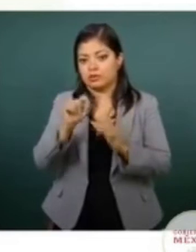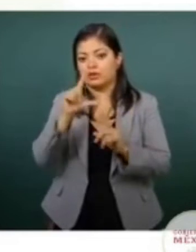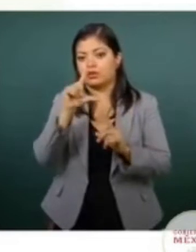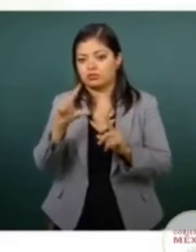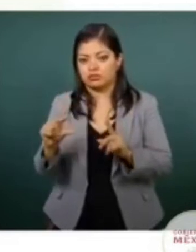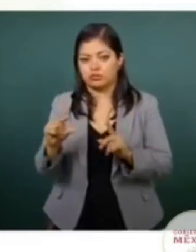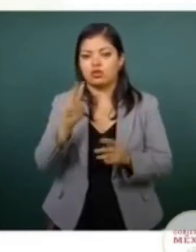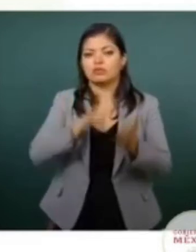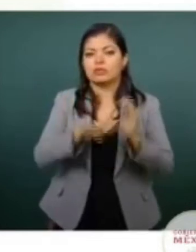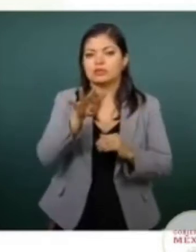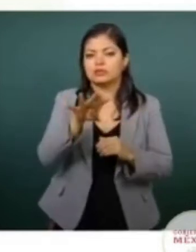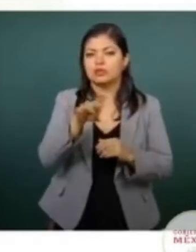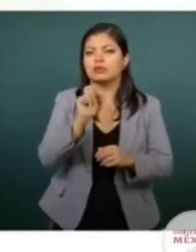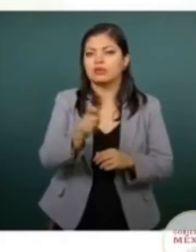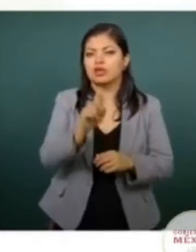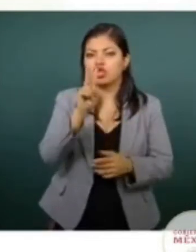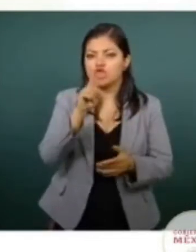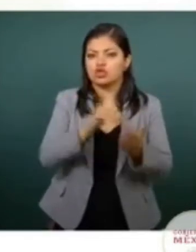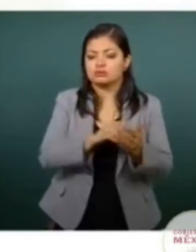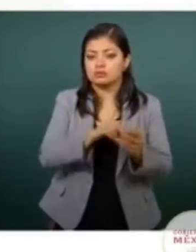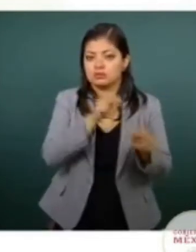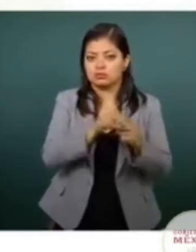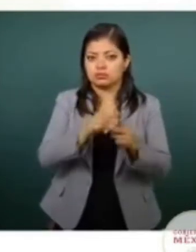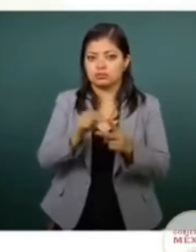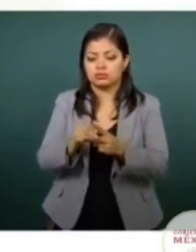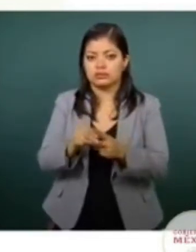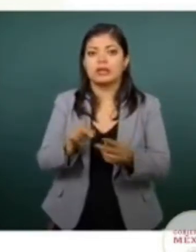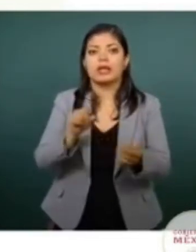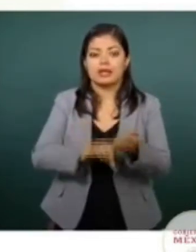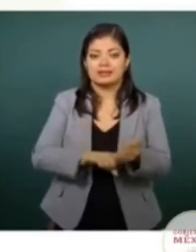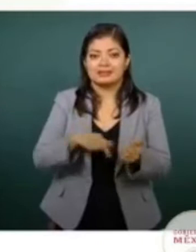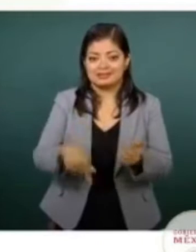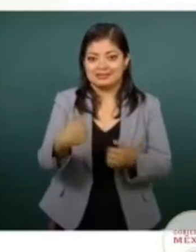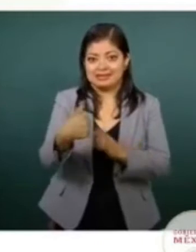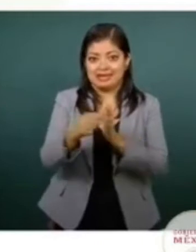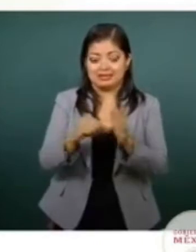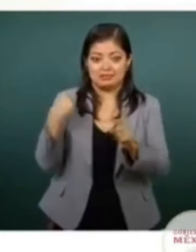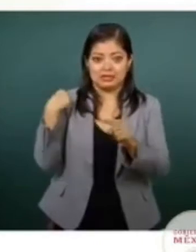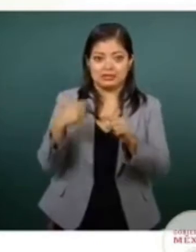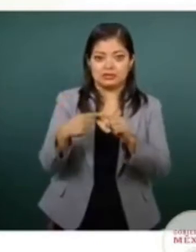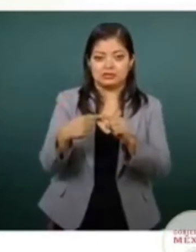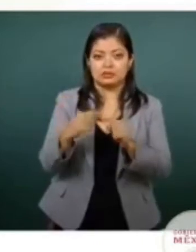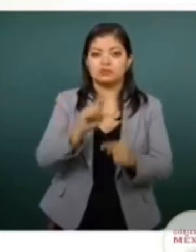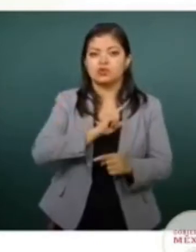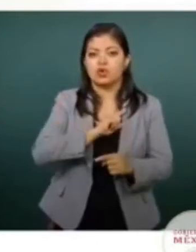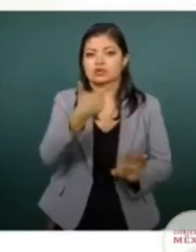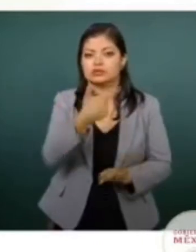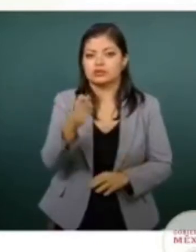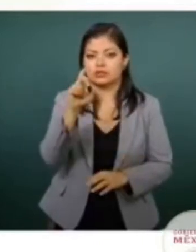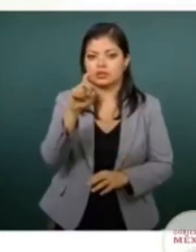más de dos mil homicidios. En lo que va de estos seis meses, únicamente 739.